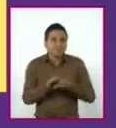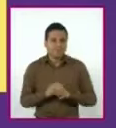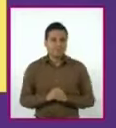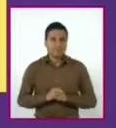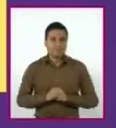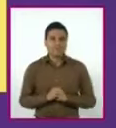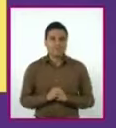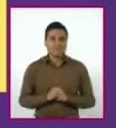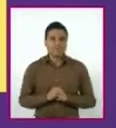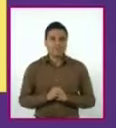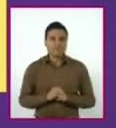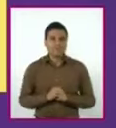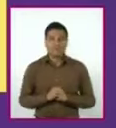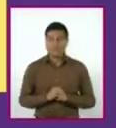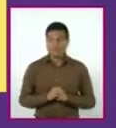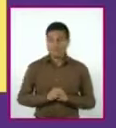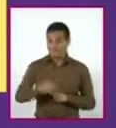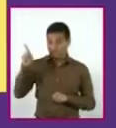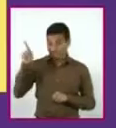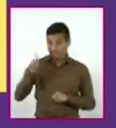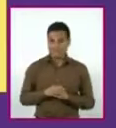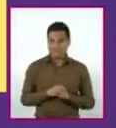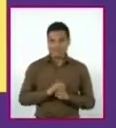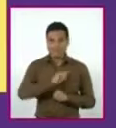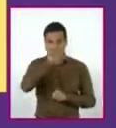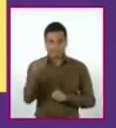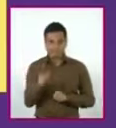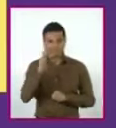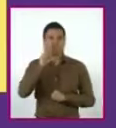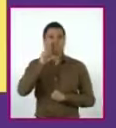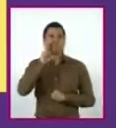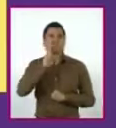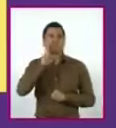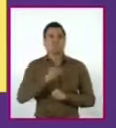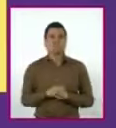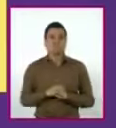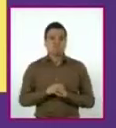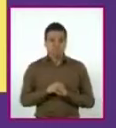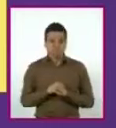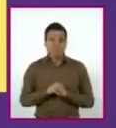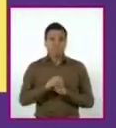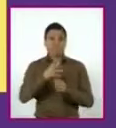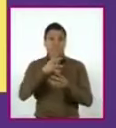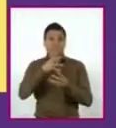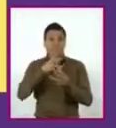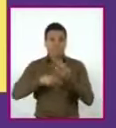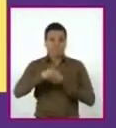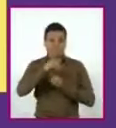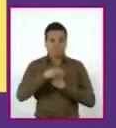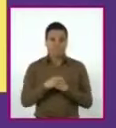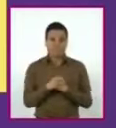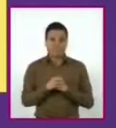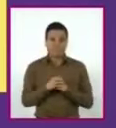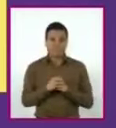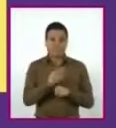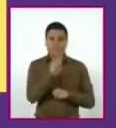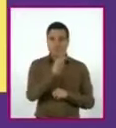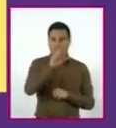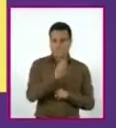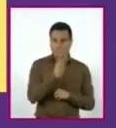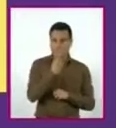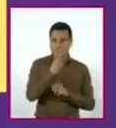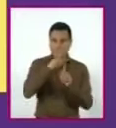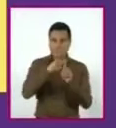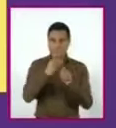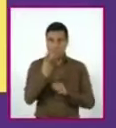Este resultado de x1 lo vamos a sustituir en nuestra ecuación original. 2x cuadrada más 2 igual a